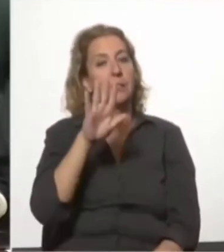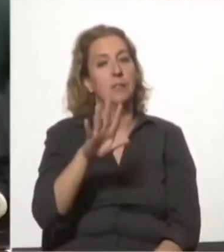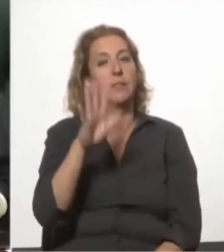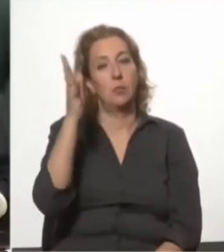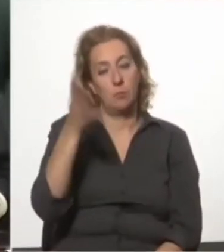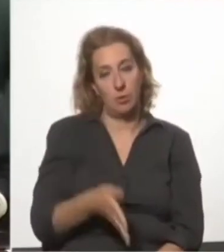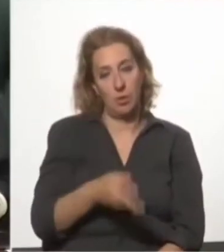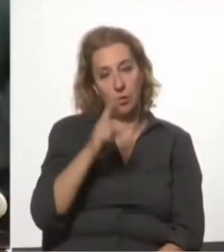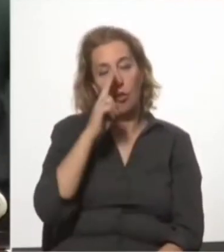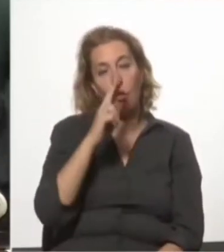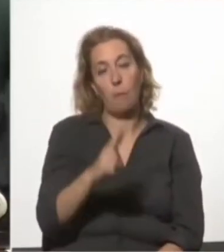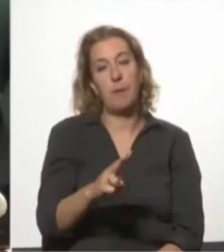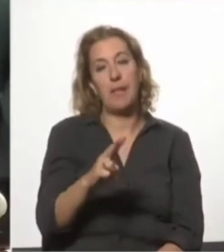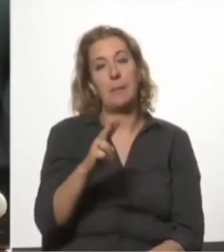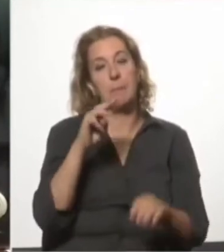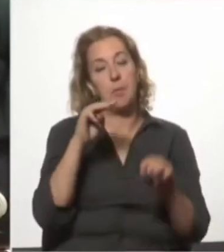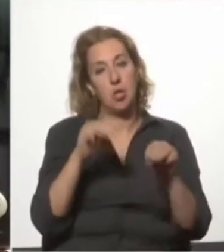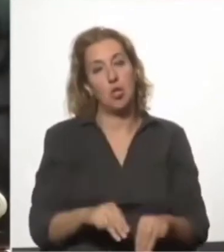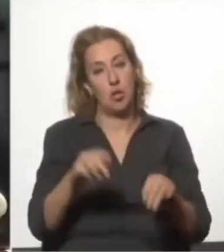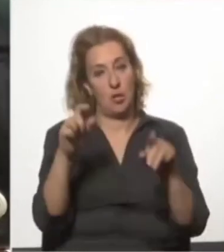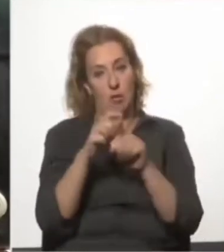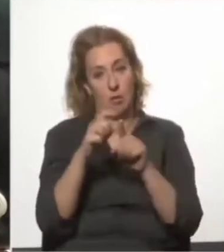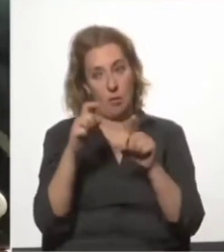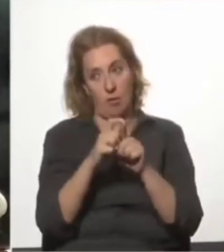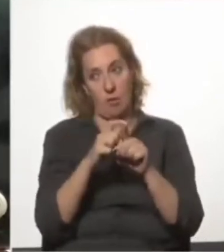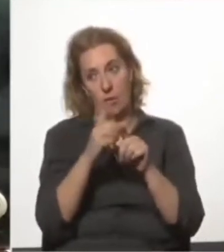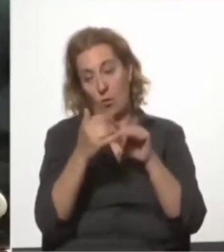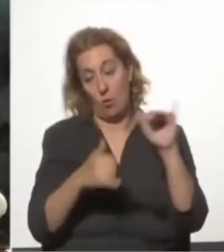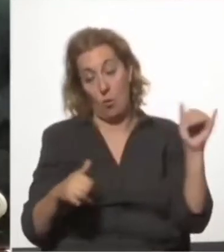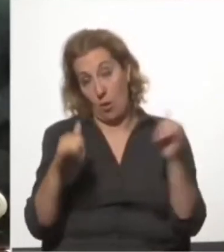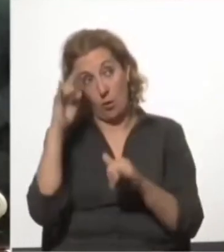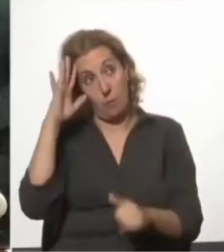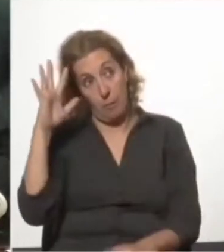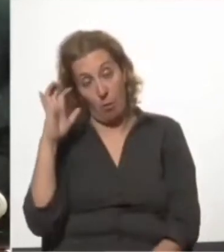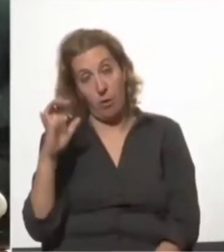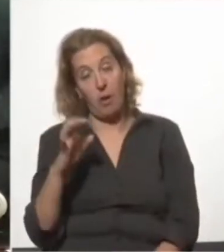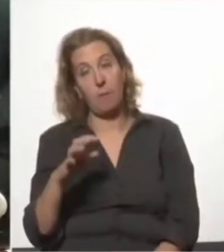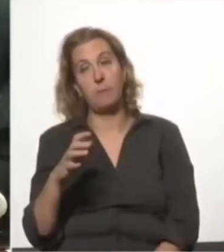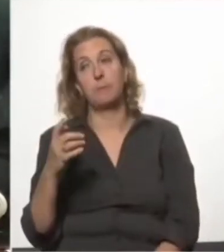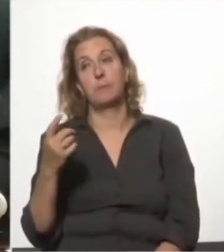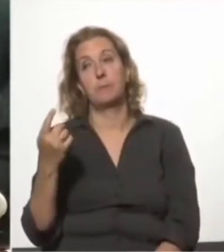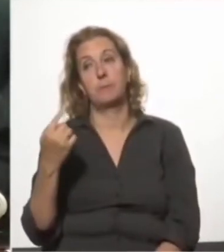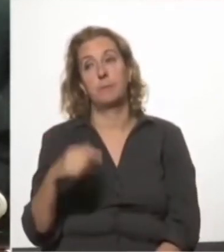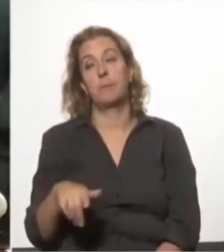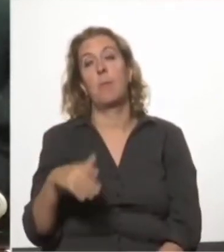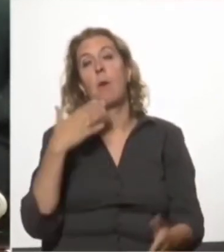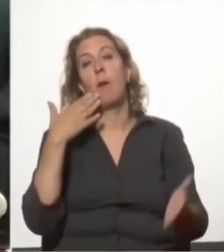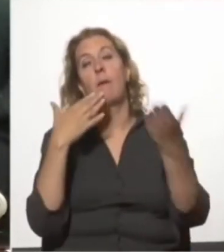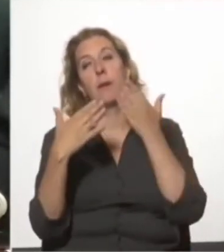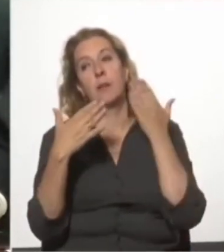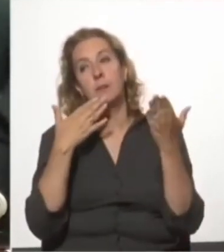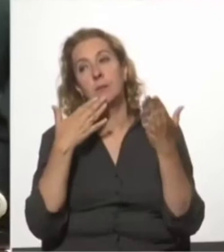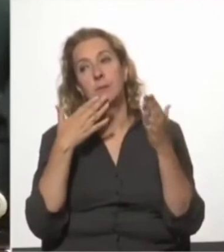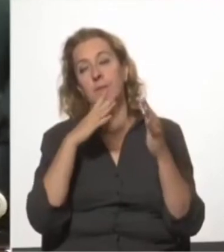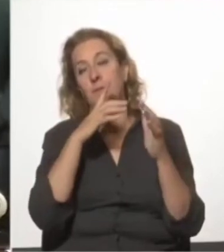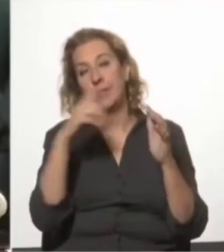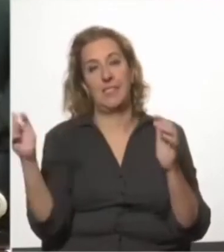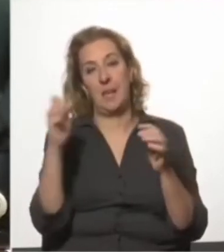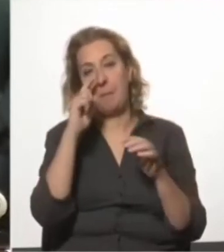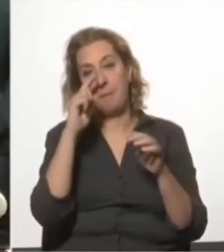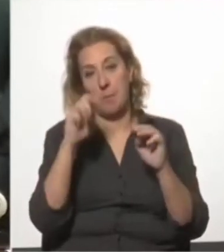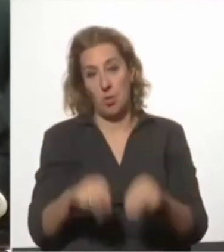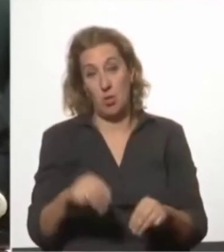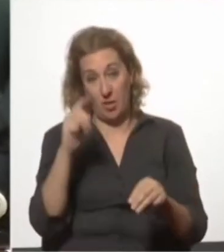de 2.000 millones de dólares, estoy así jugando de memoria, estamos hablando de 100 millones de